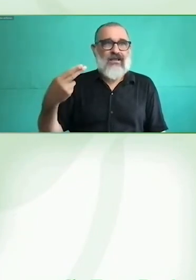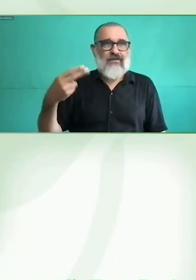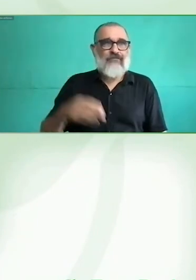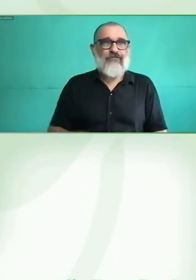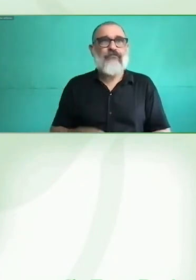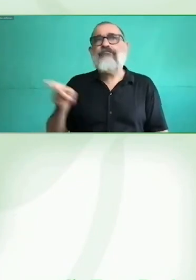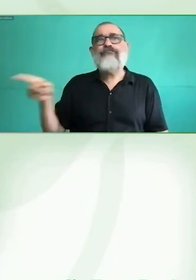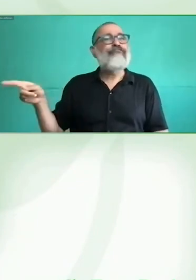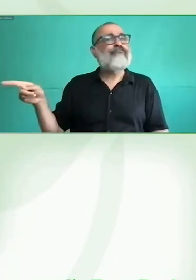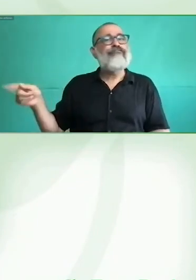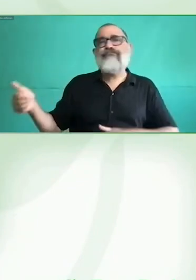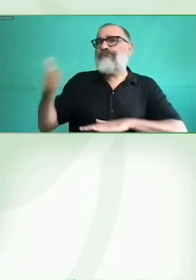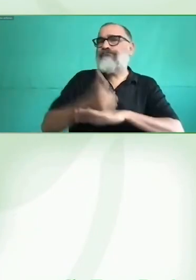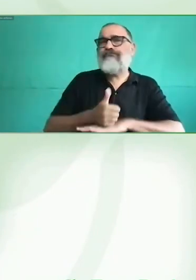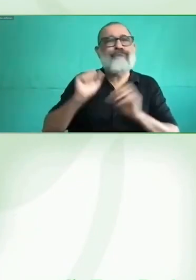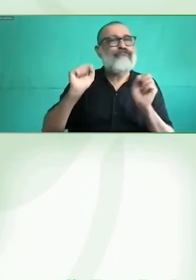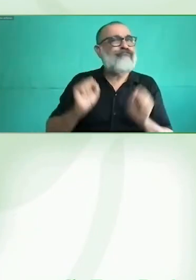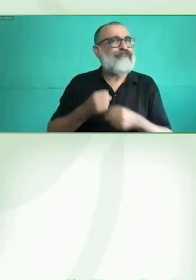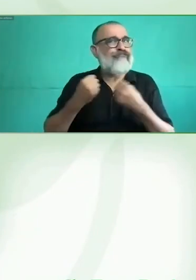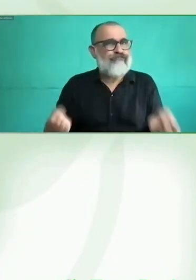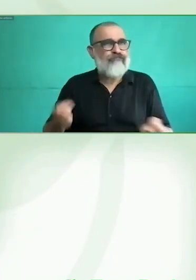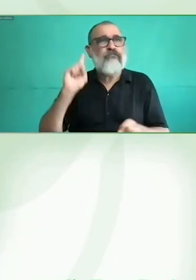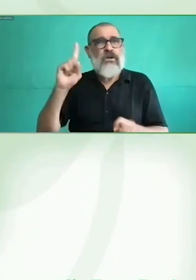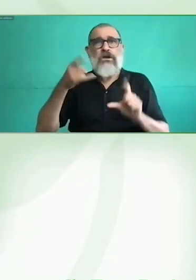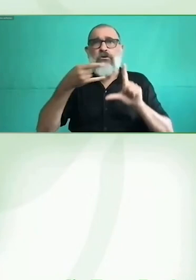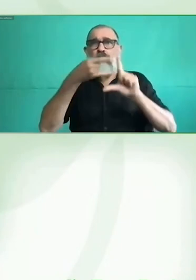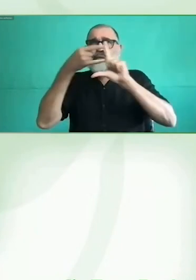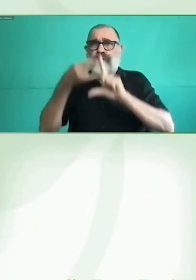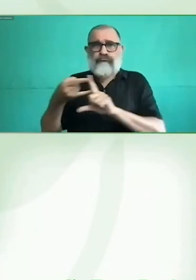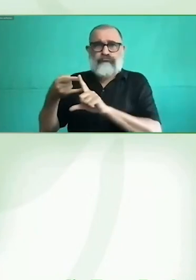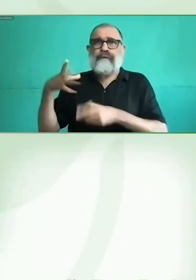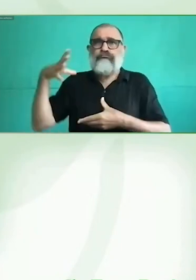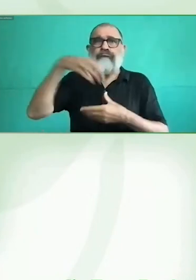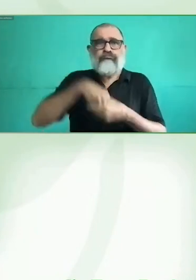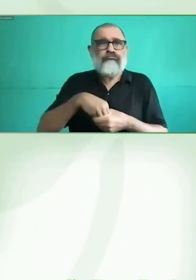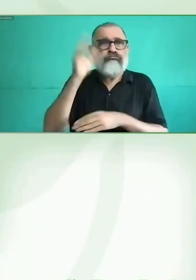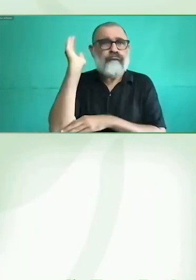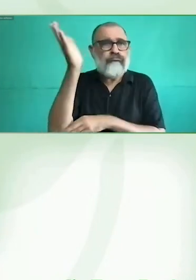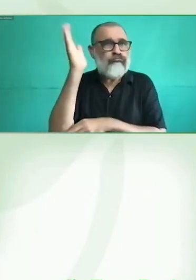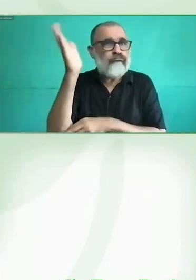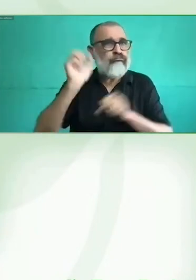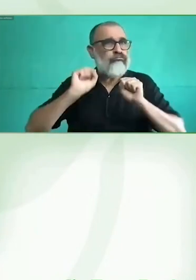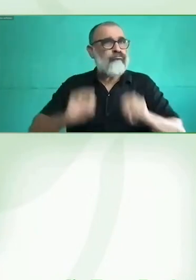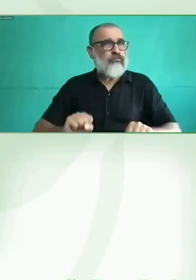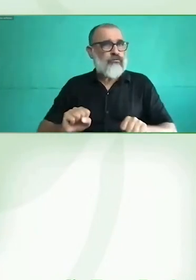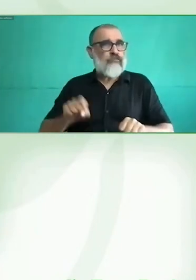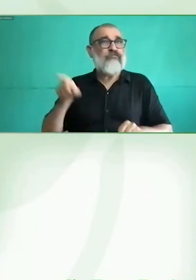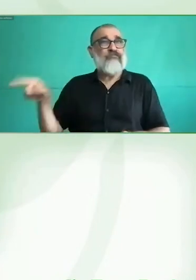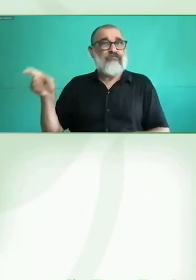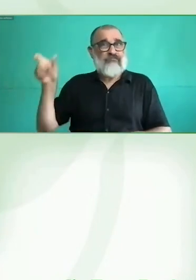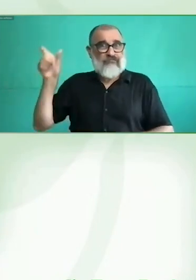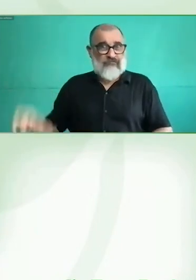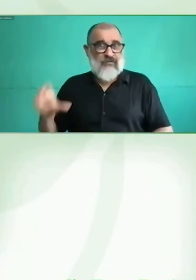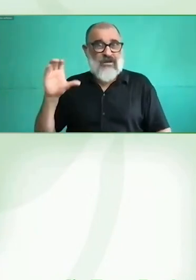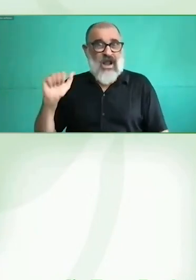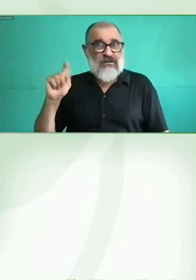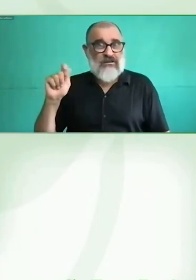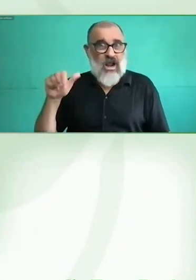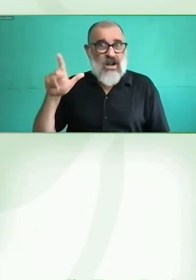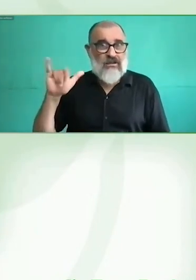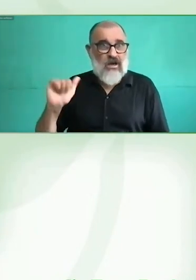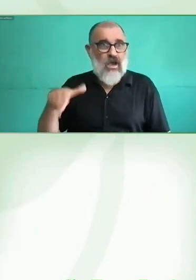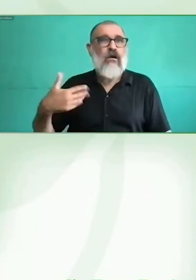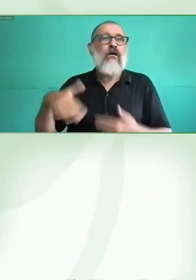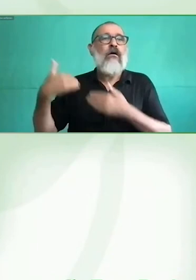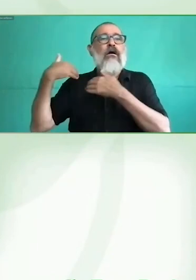de los derechos de las personas con discapacidad. Ella ahora se encuentra basada en Estados Unidos, pero como presidenta de la